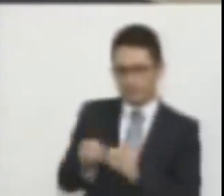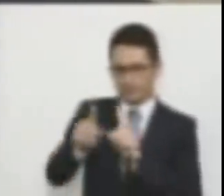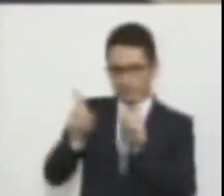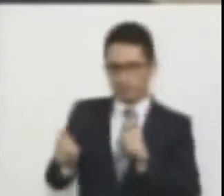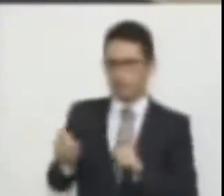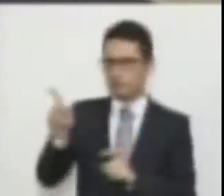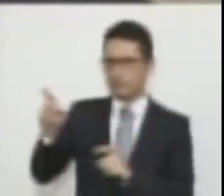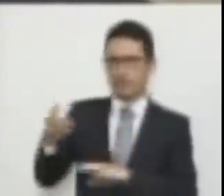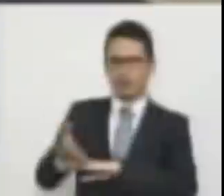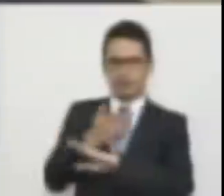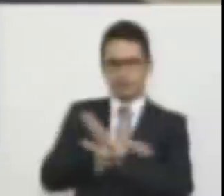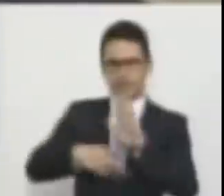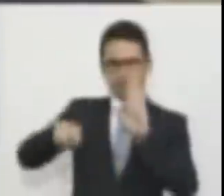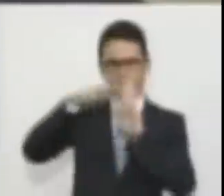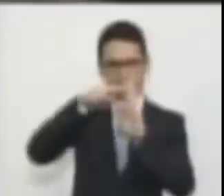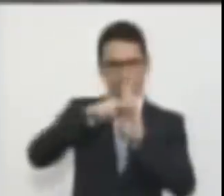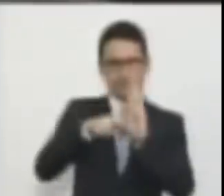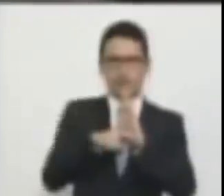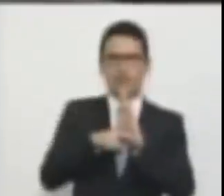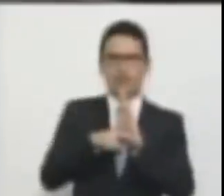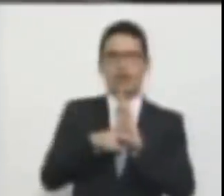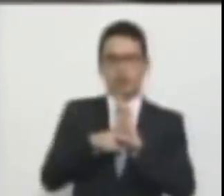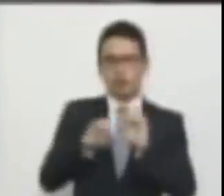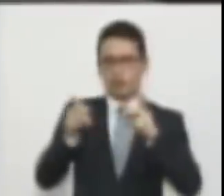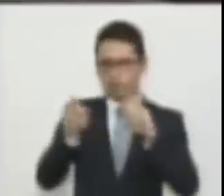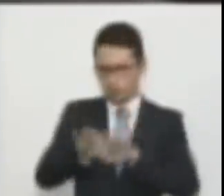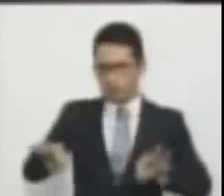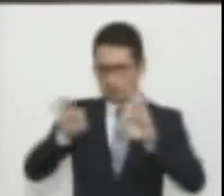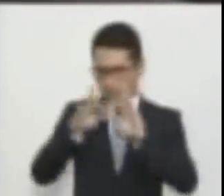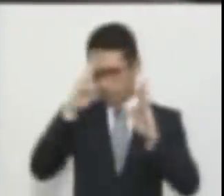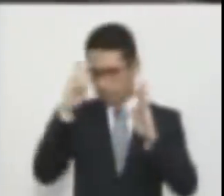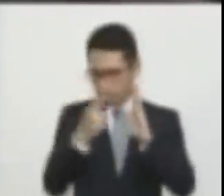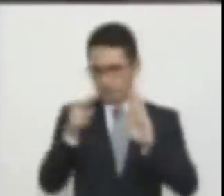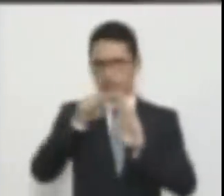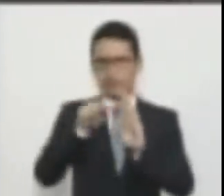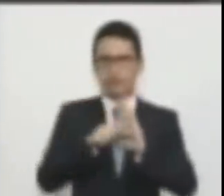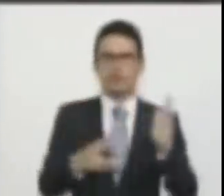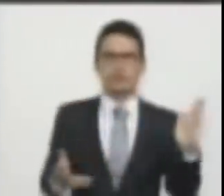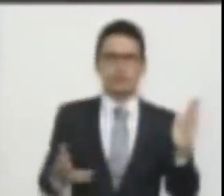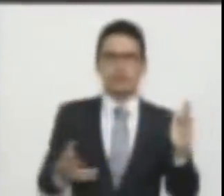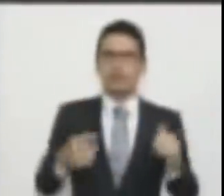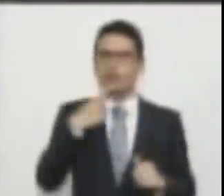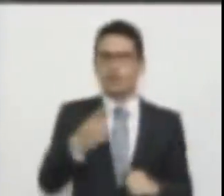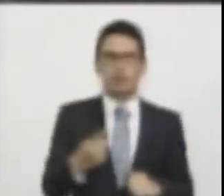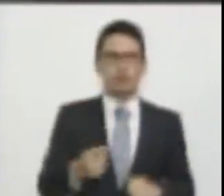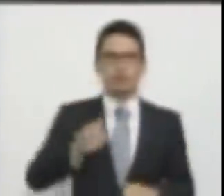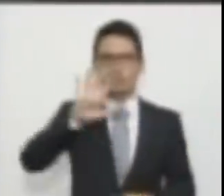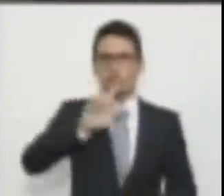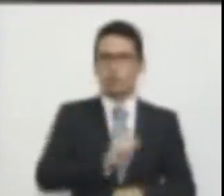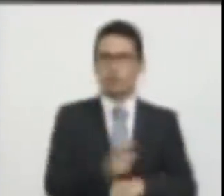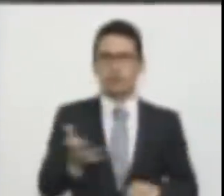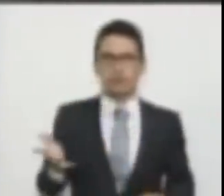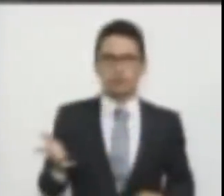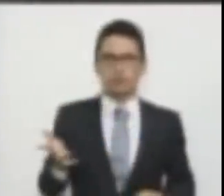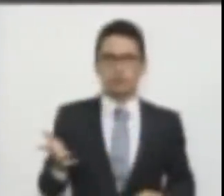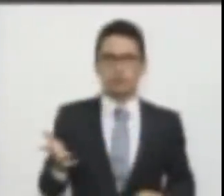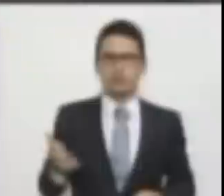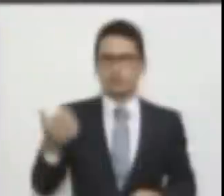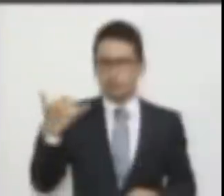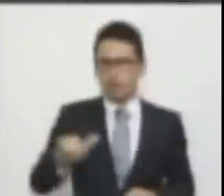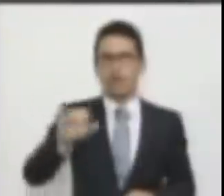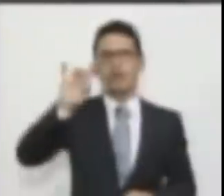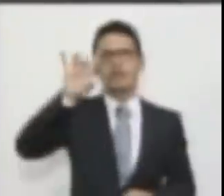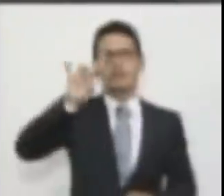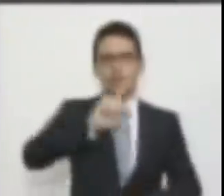puso las reglas y tiene que respetarlas. Y se dijo que eran cinco minutos y lleva